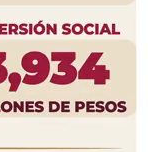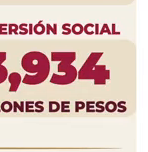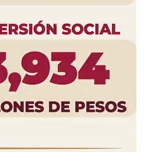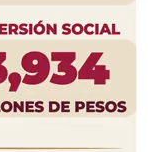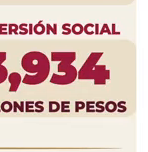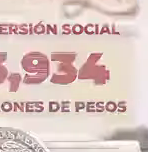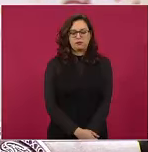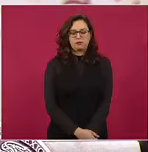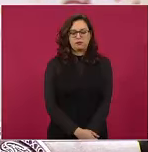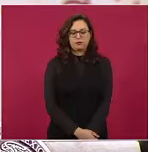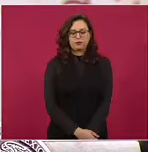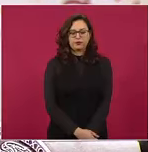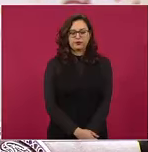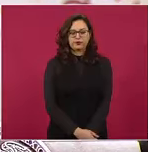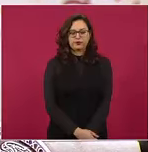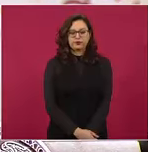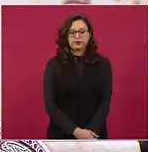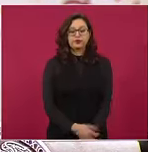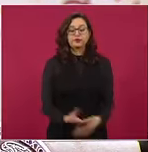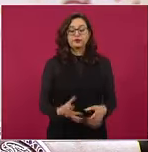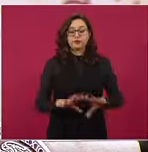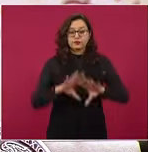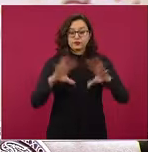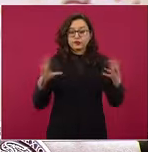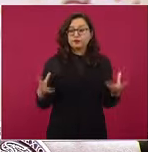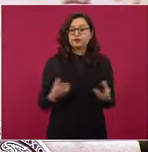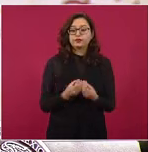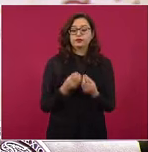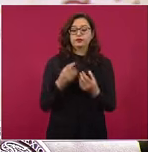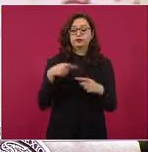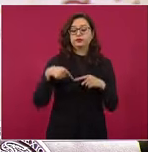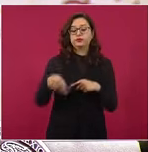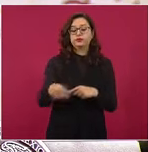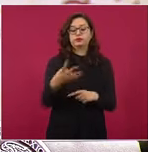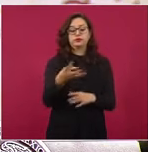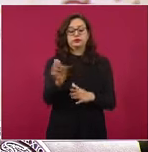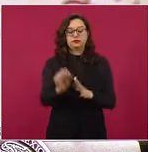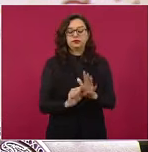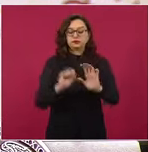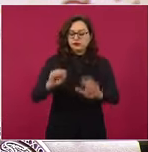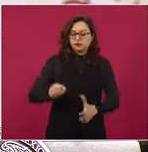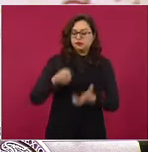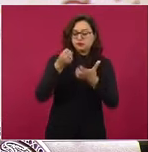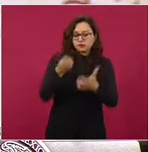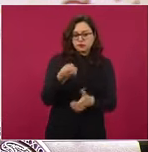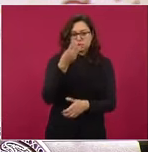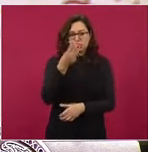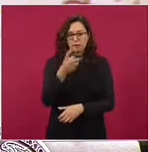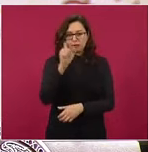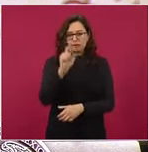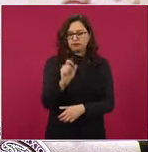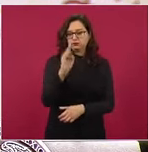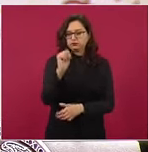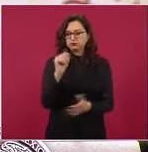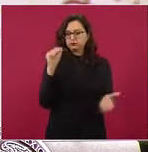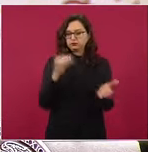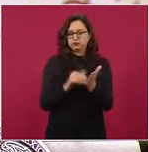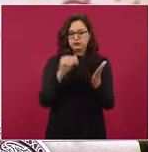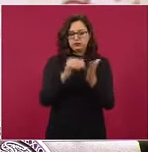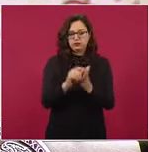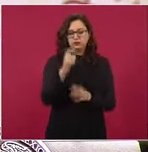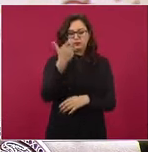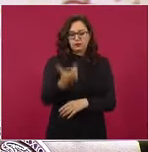marginación, generando una inversión social en este cuatrimestre de tres punto nueve mil millones de pesos.